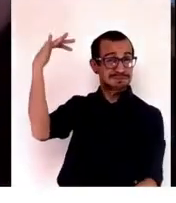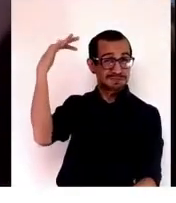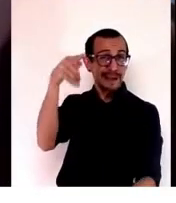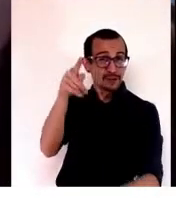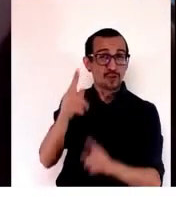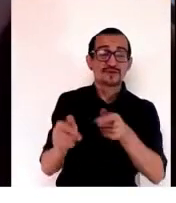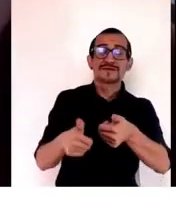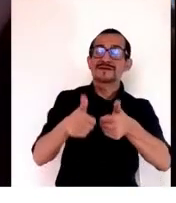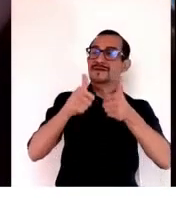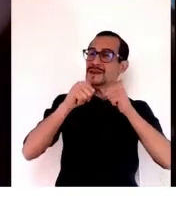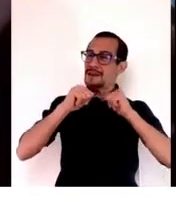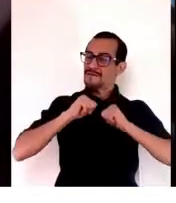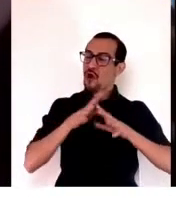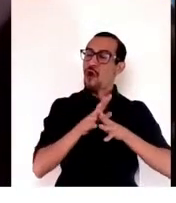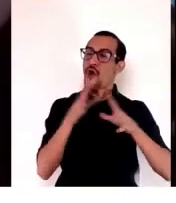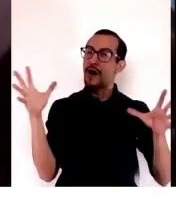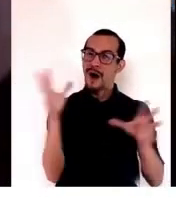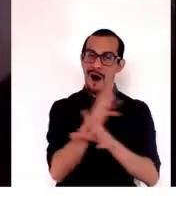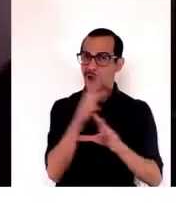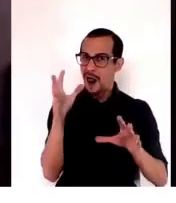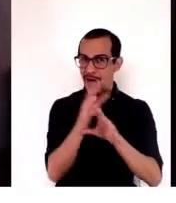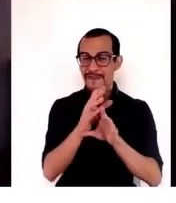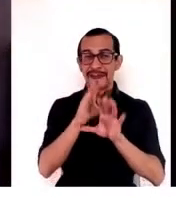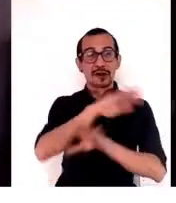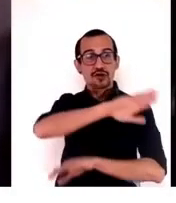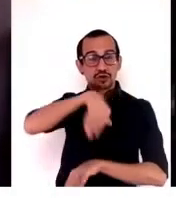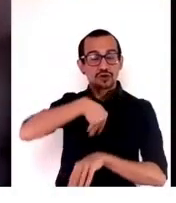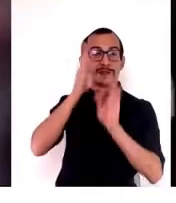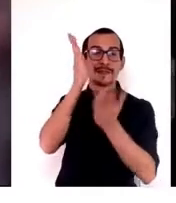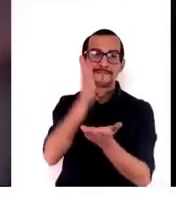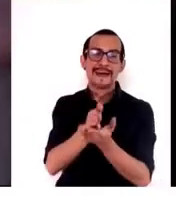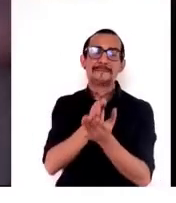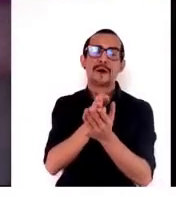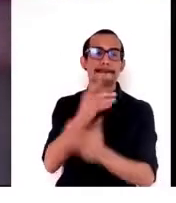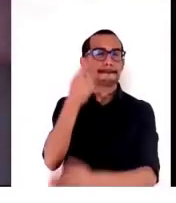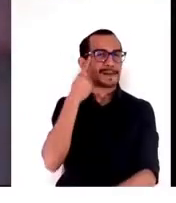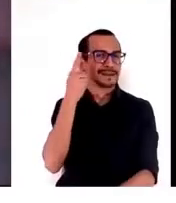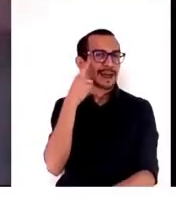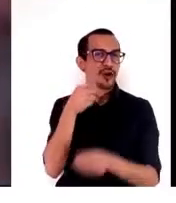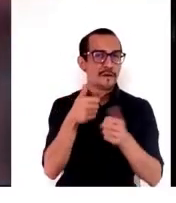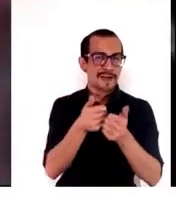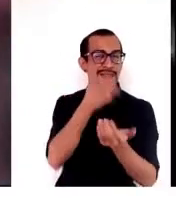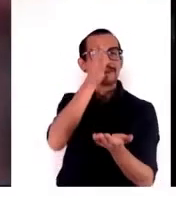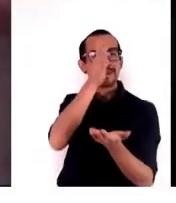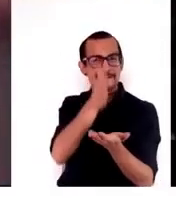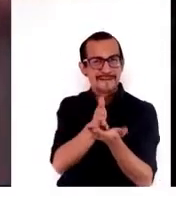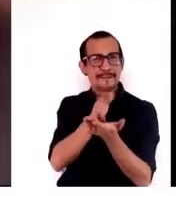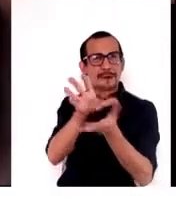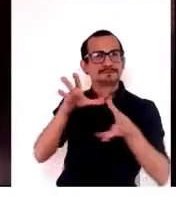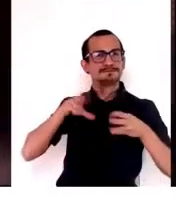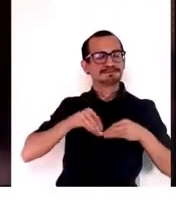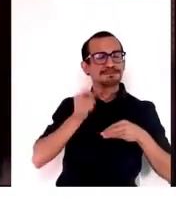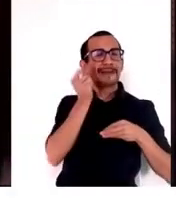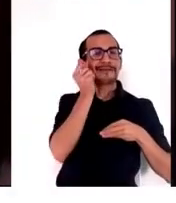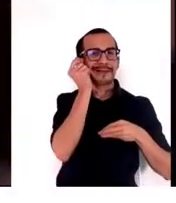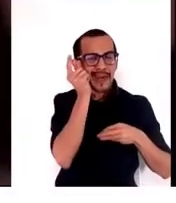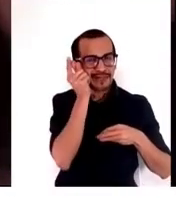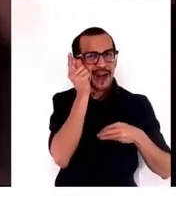está muy, muy grande. Que tenemos que pensarlo bien y tenemos que tomarlo en cuenta cuando